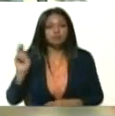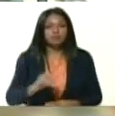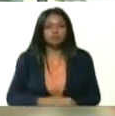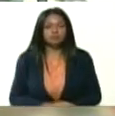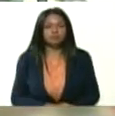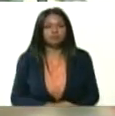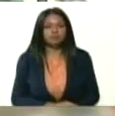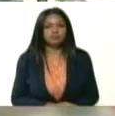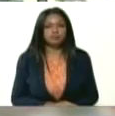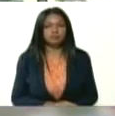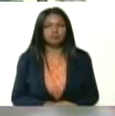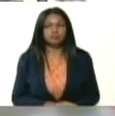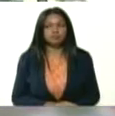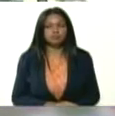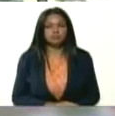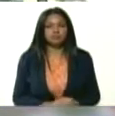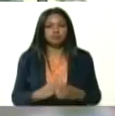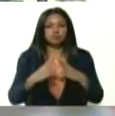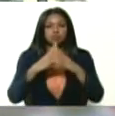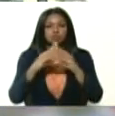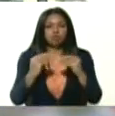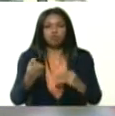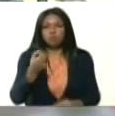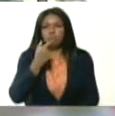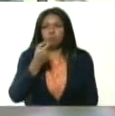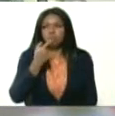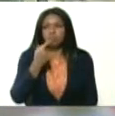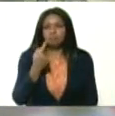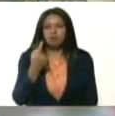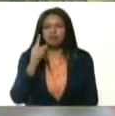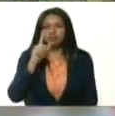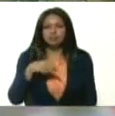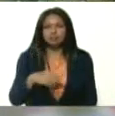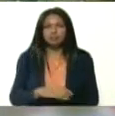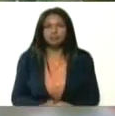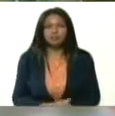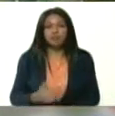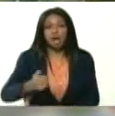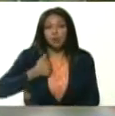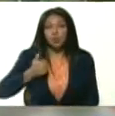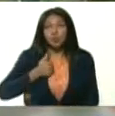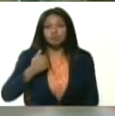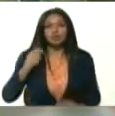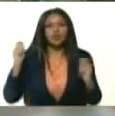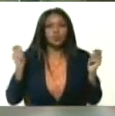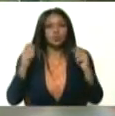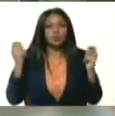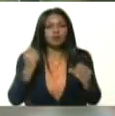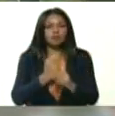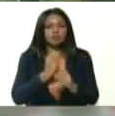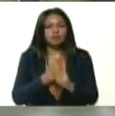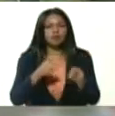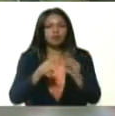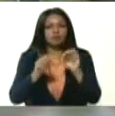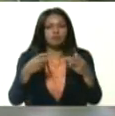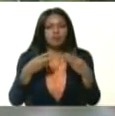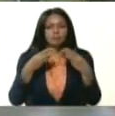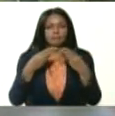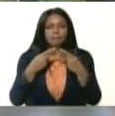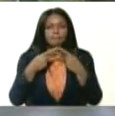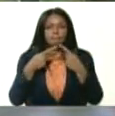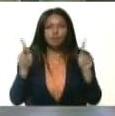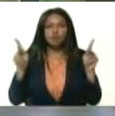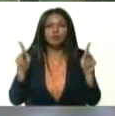todos los tratamientos, inclusive aprovechemos estas jornadas de trabajo públicas,